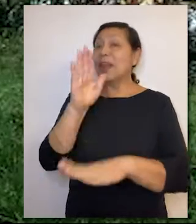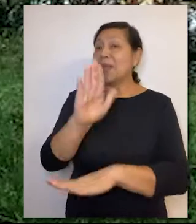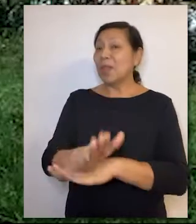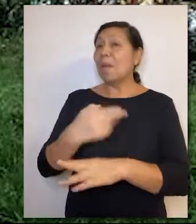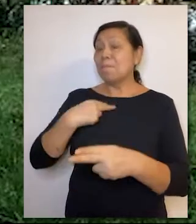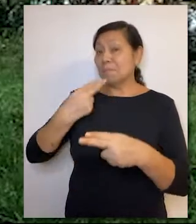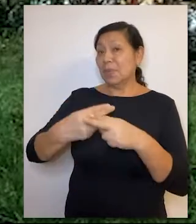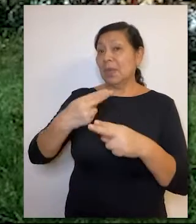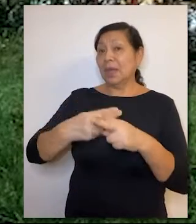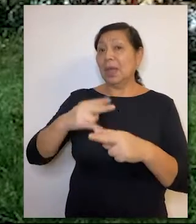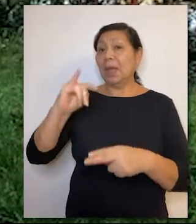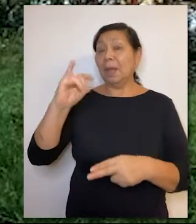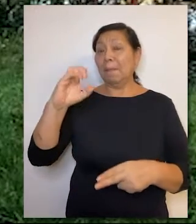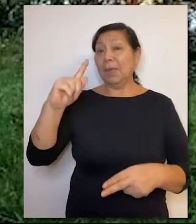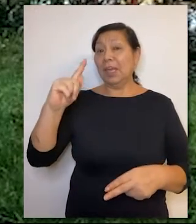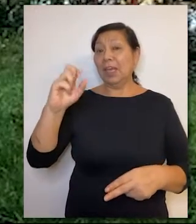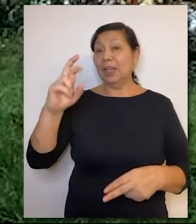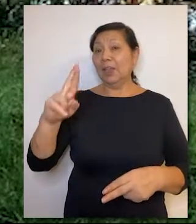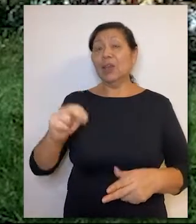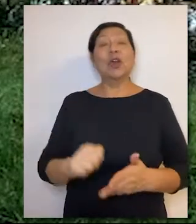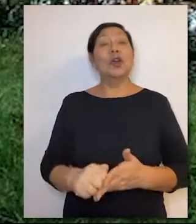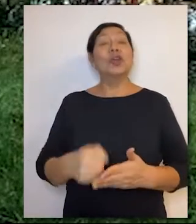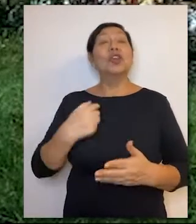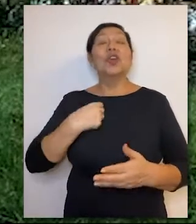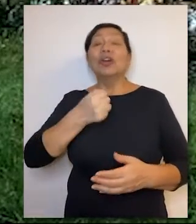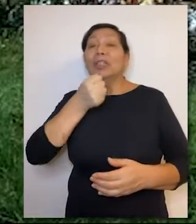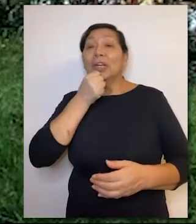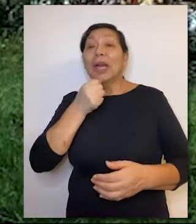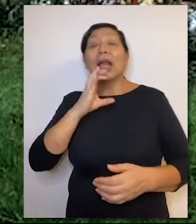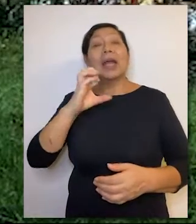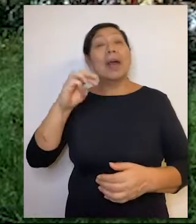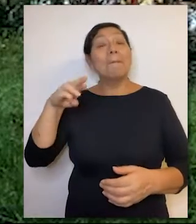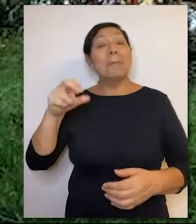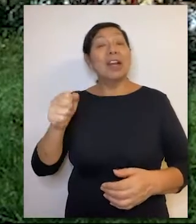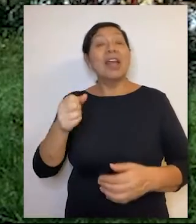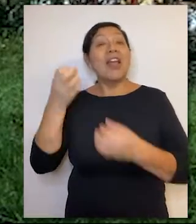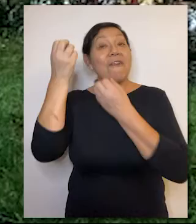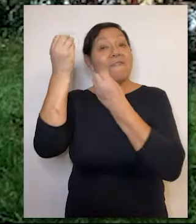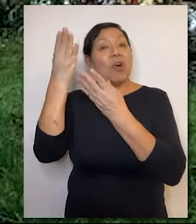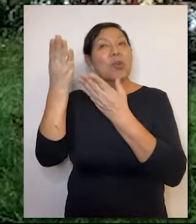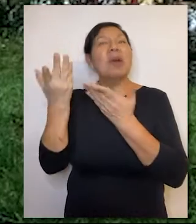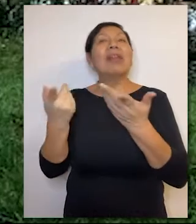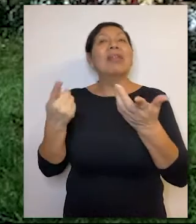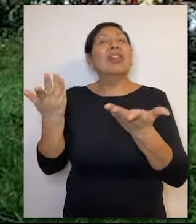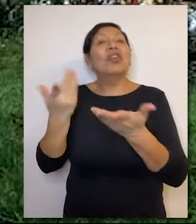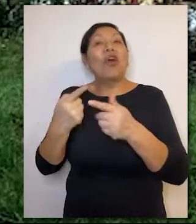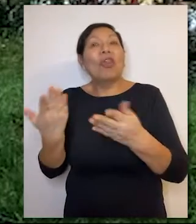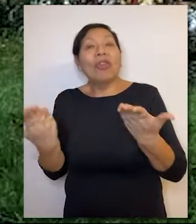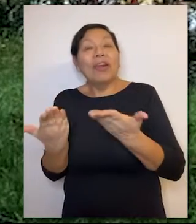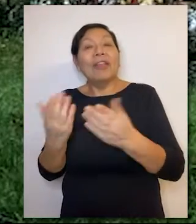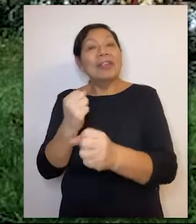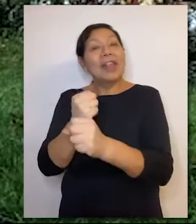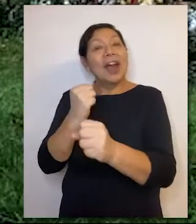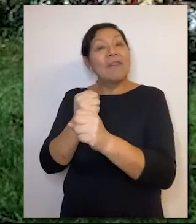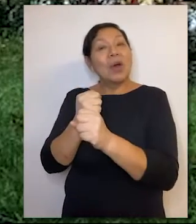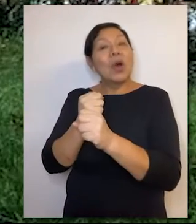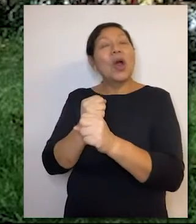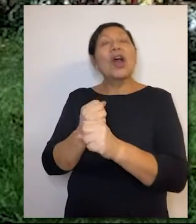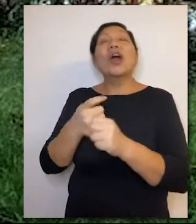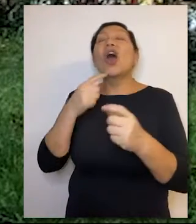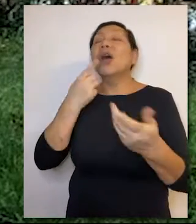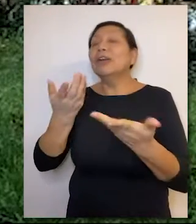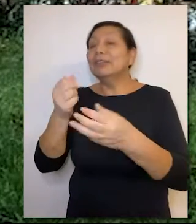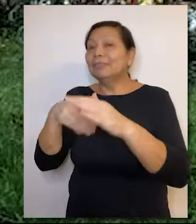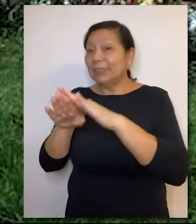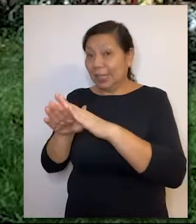Buenas tardes, mi nombre es Víctor Atausupa, soy conductor de Campanquis Informa, un informativo de Radio Campanquis